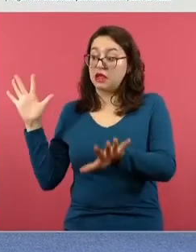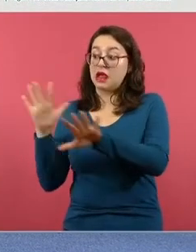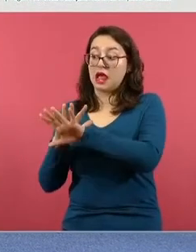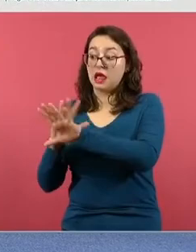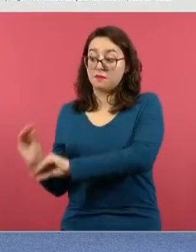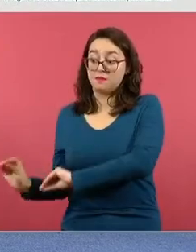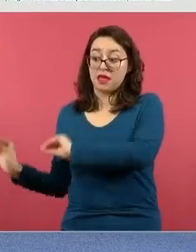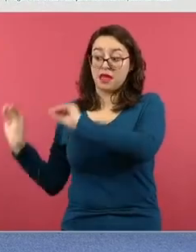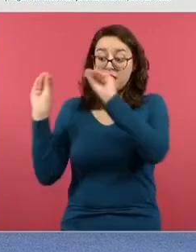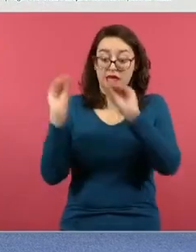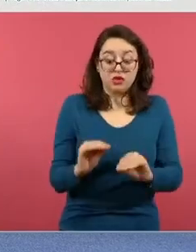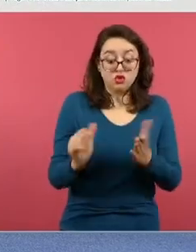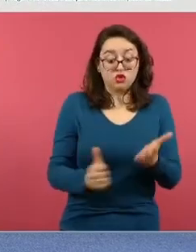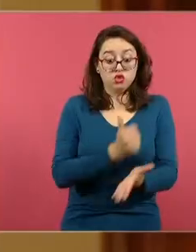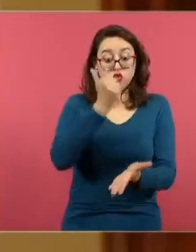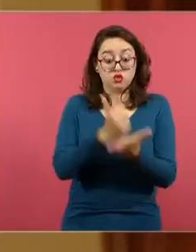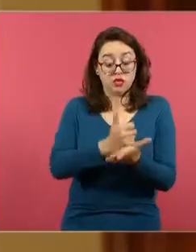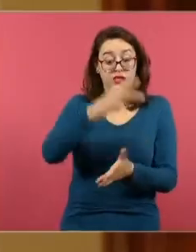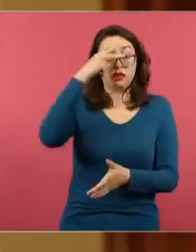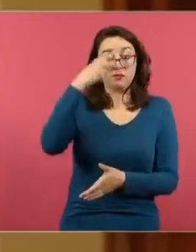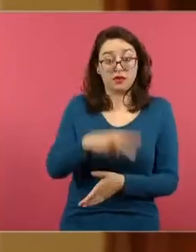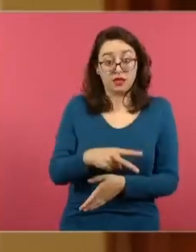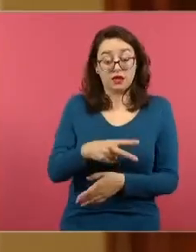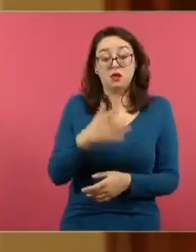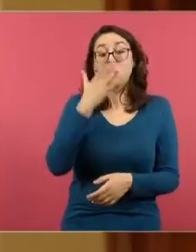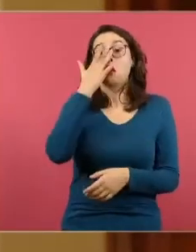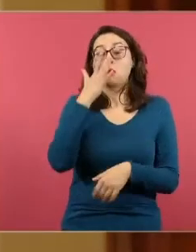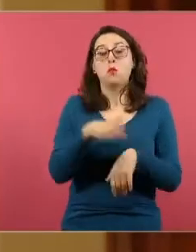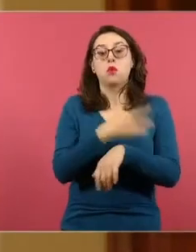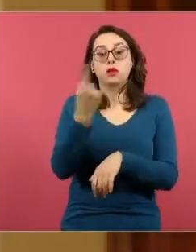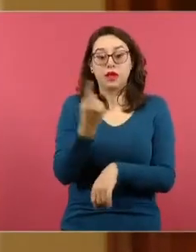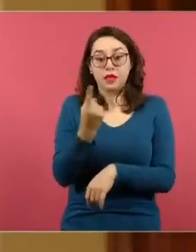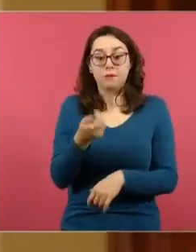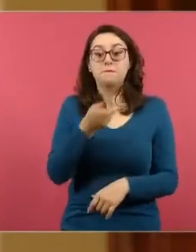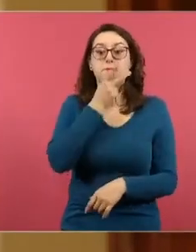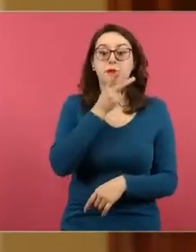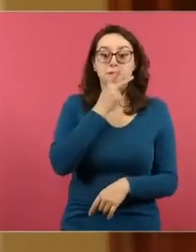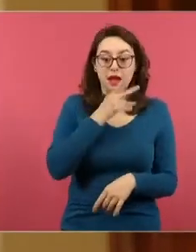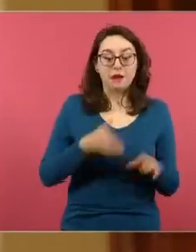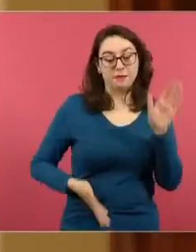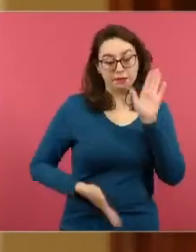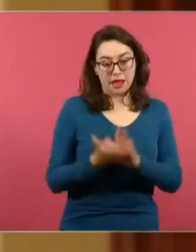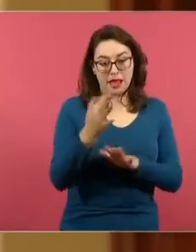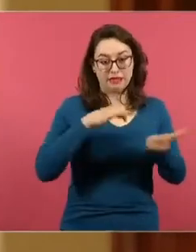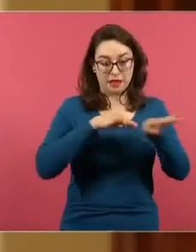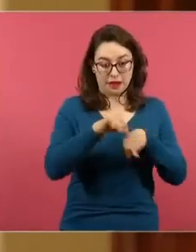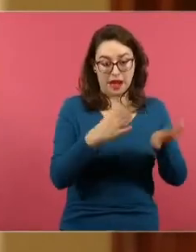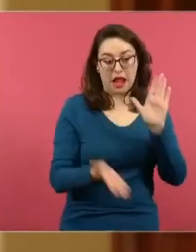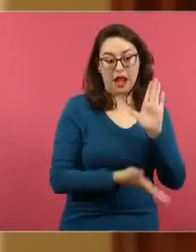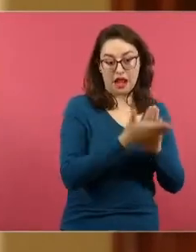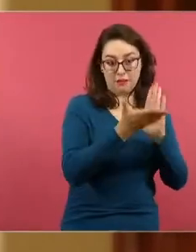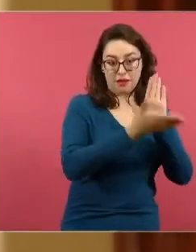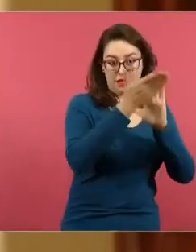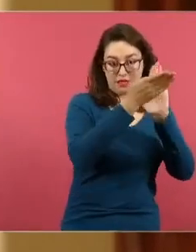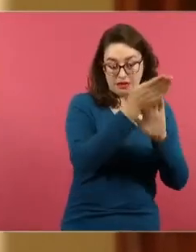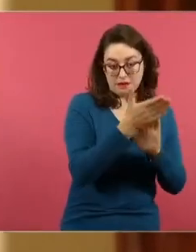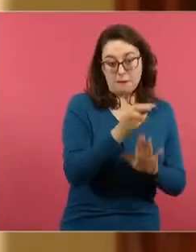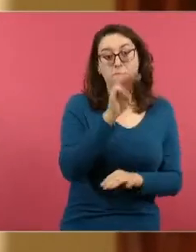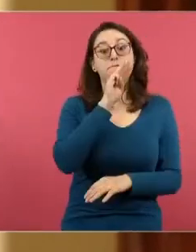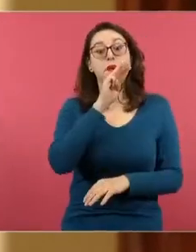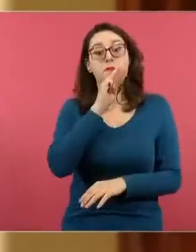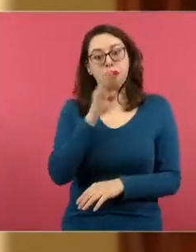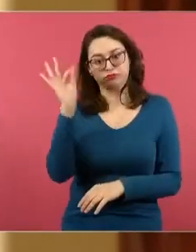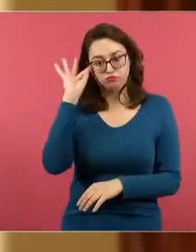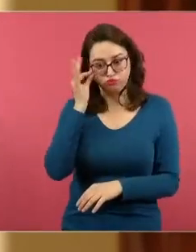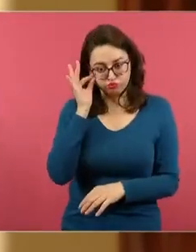la ciudad porque su papá logra tener un empleo como albañil y su mamá como una persona que se dedica a hacer el aseo en